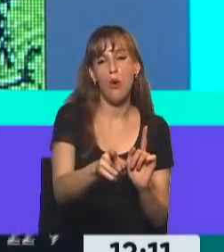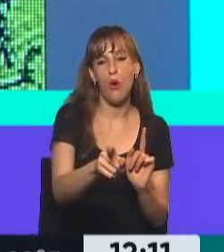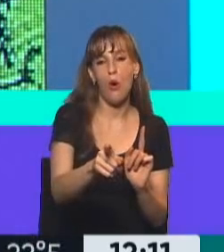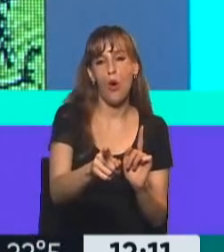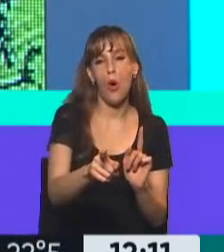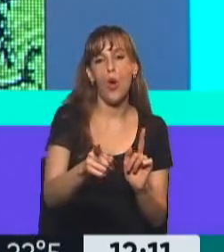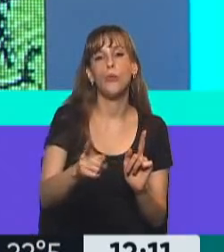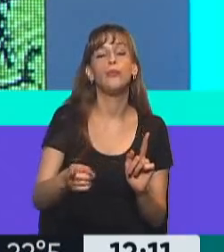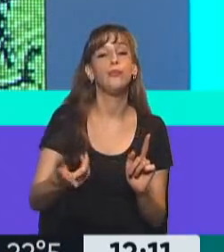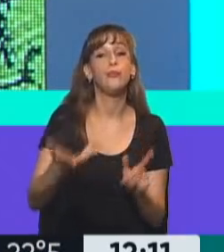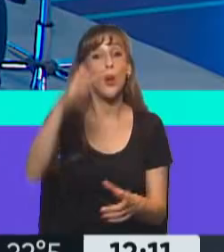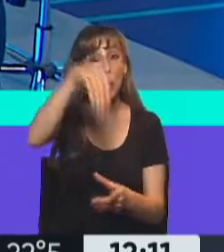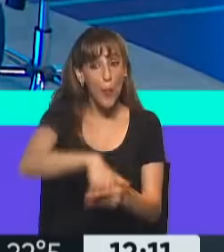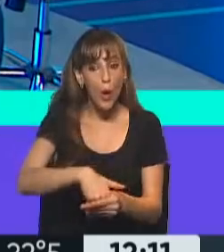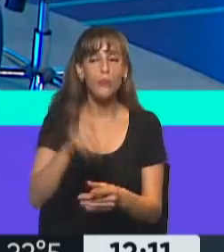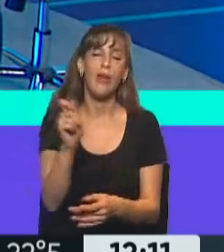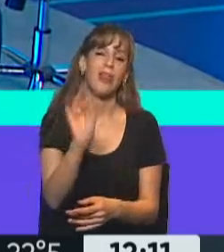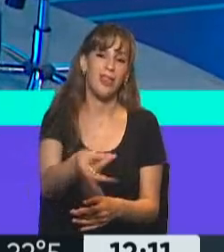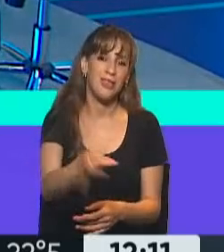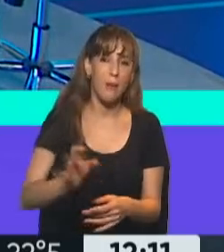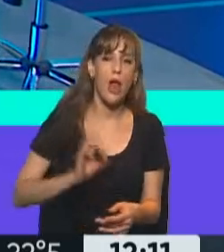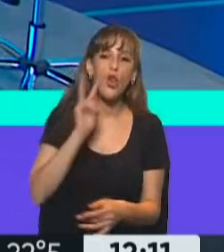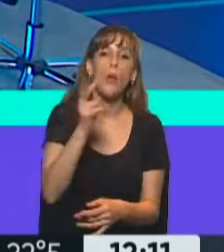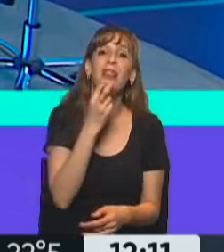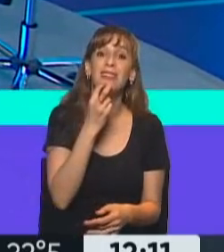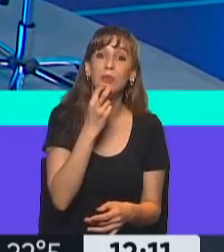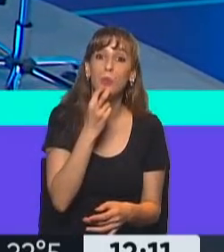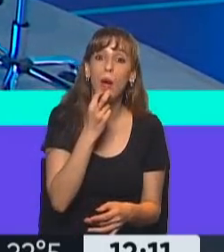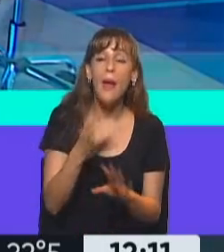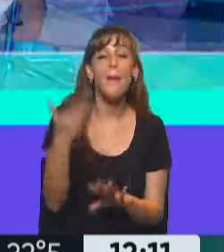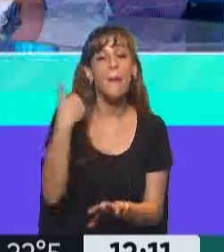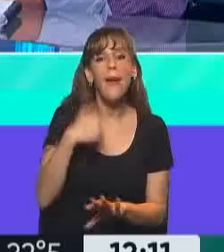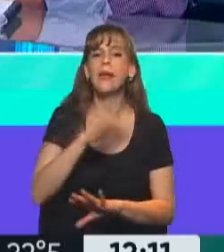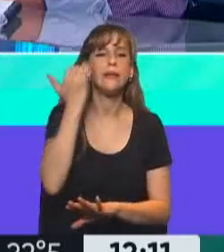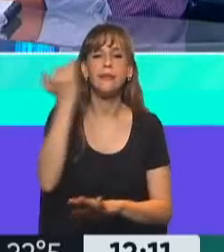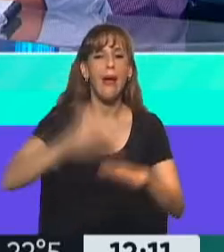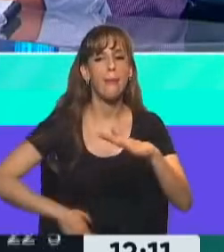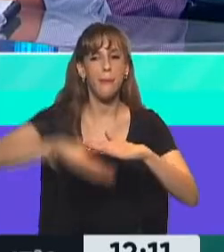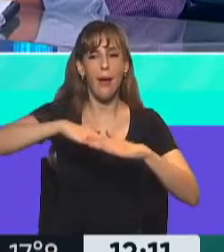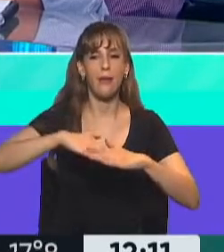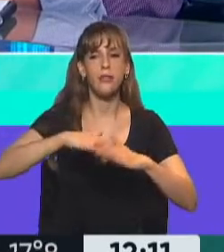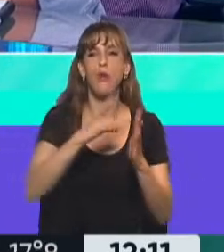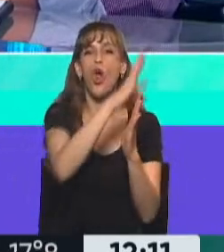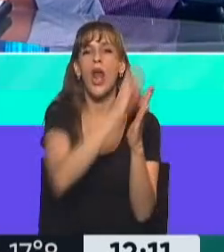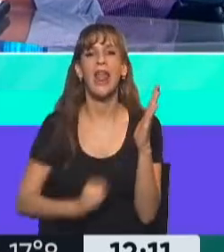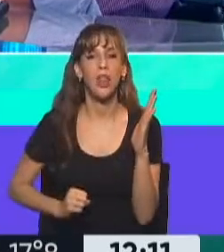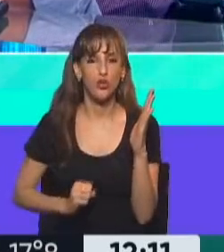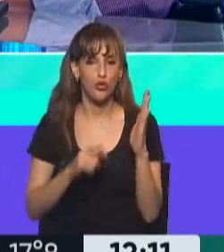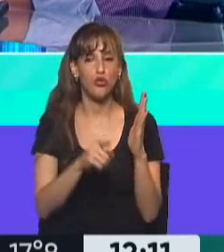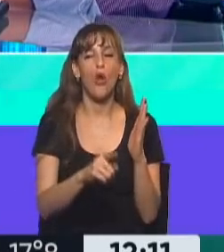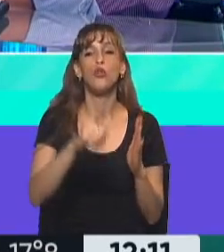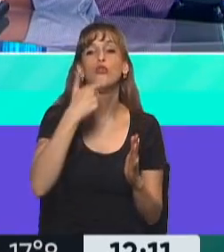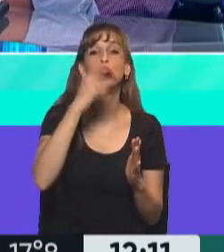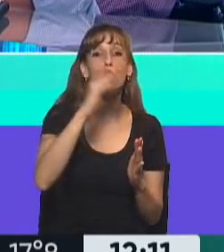Parlamento argentino en diciembre del 2019 fija como techo de retenciones para el poroto de soja en